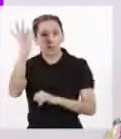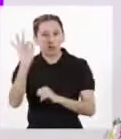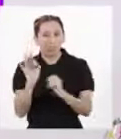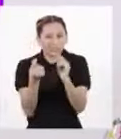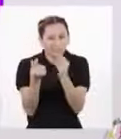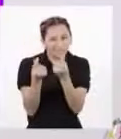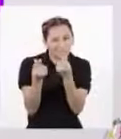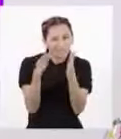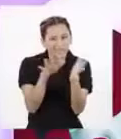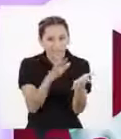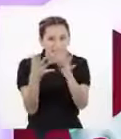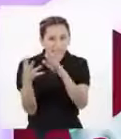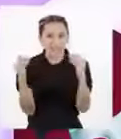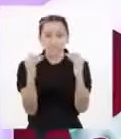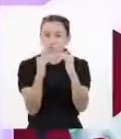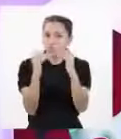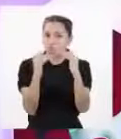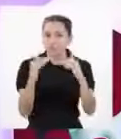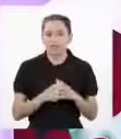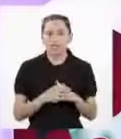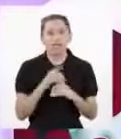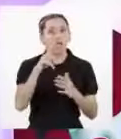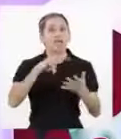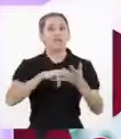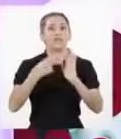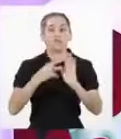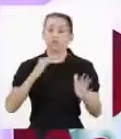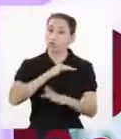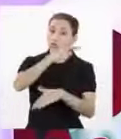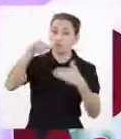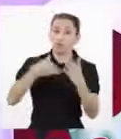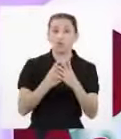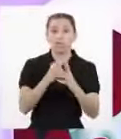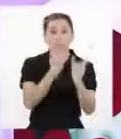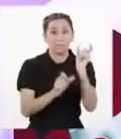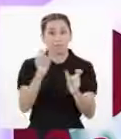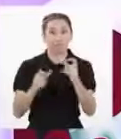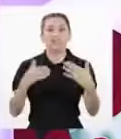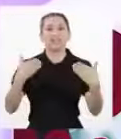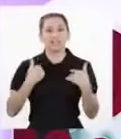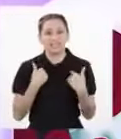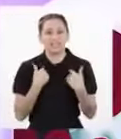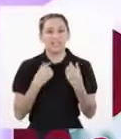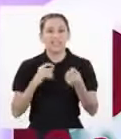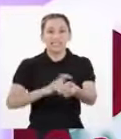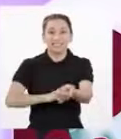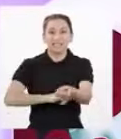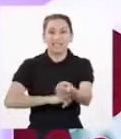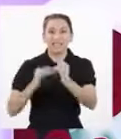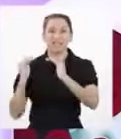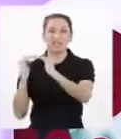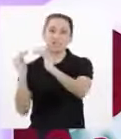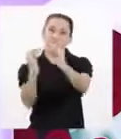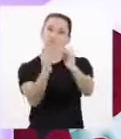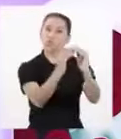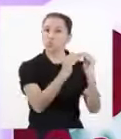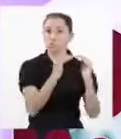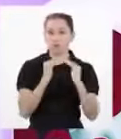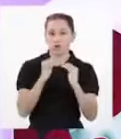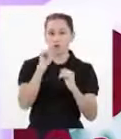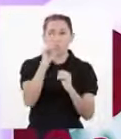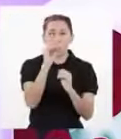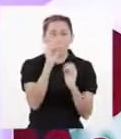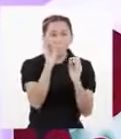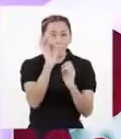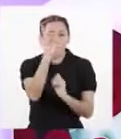similitud genética Esto significa que todos los seres humanos tenemos un sello de similaridad biológica Y solo un pequeño